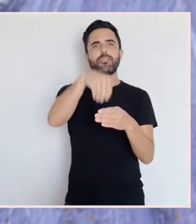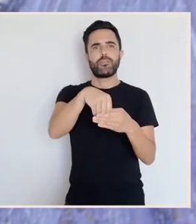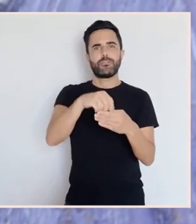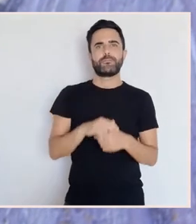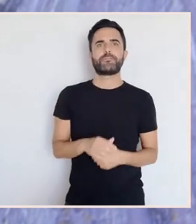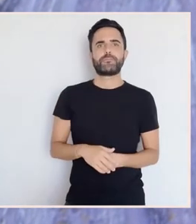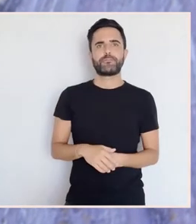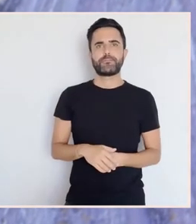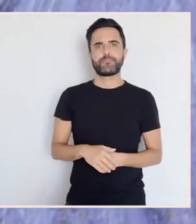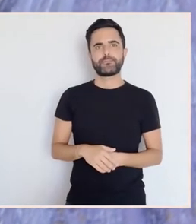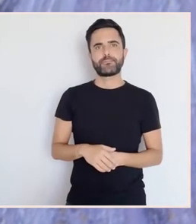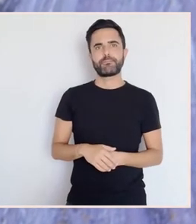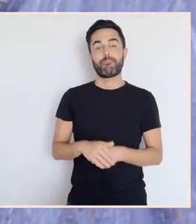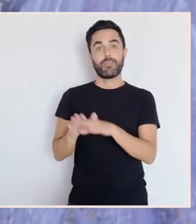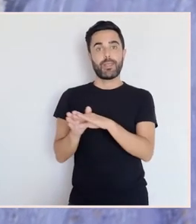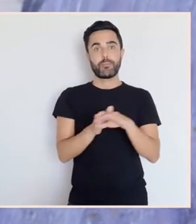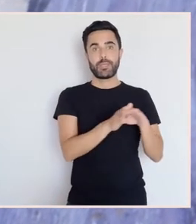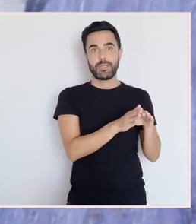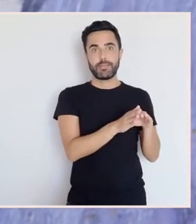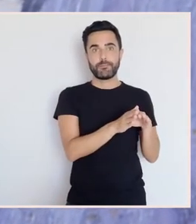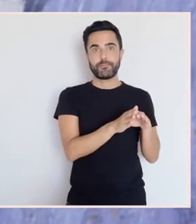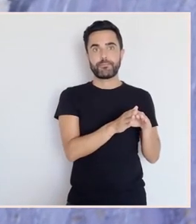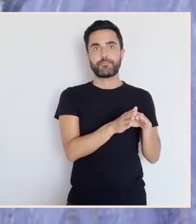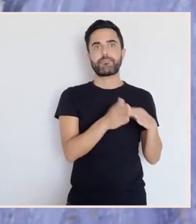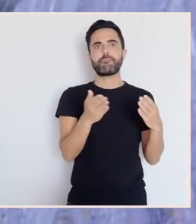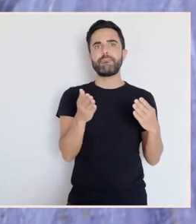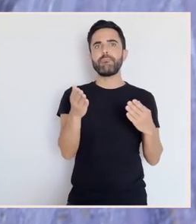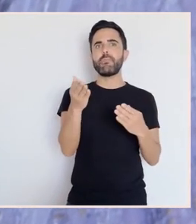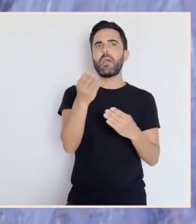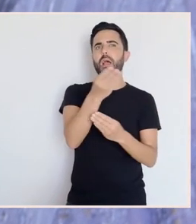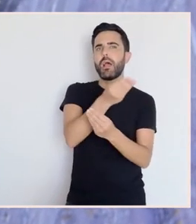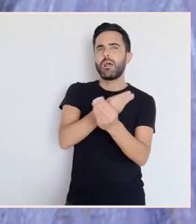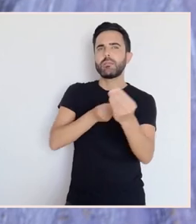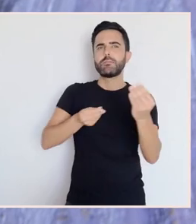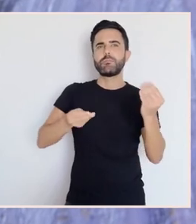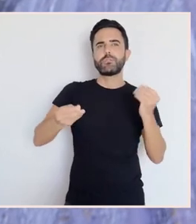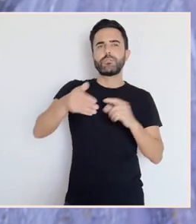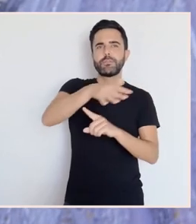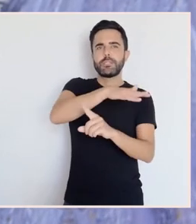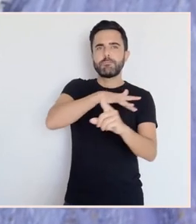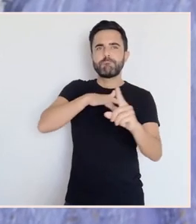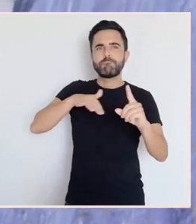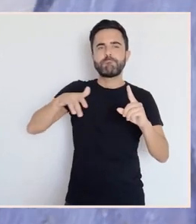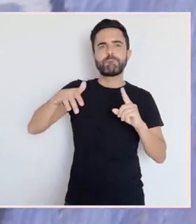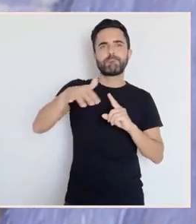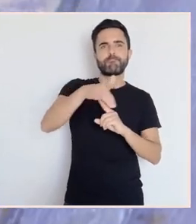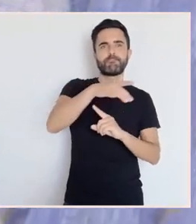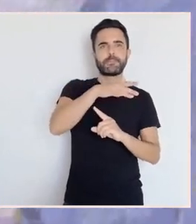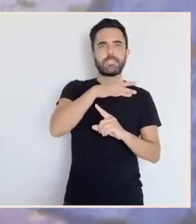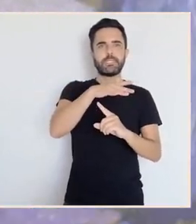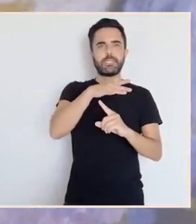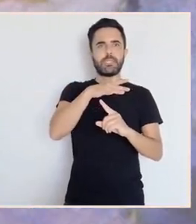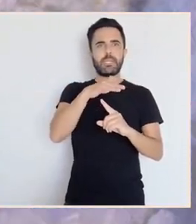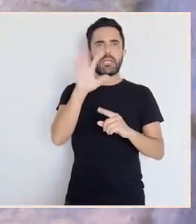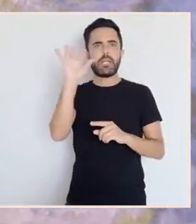Por outra banda, esta atmosfera envolvente, este clima, este